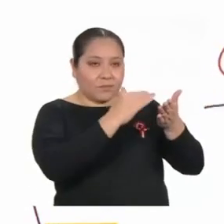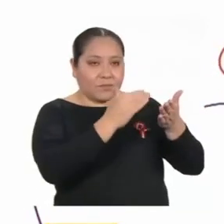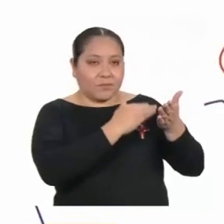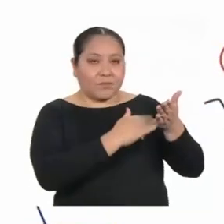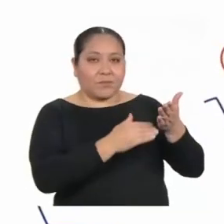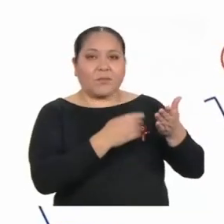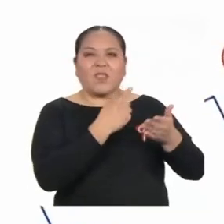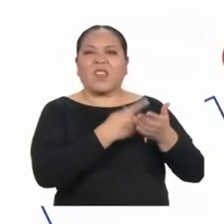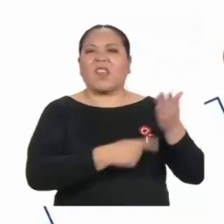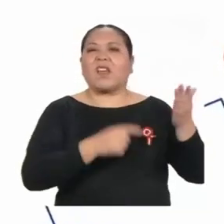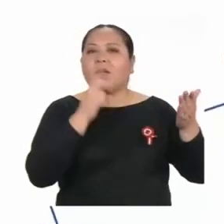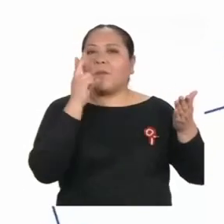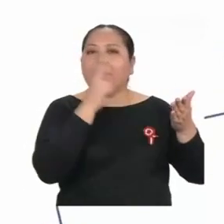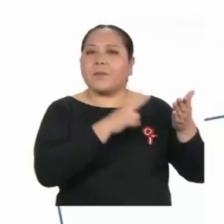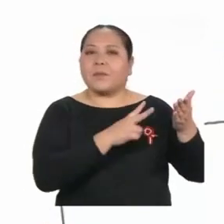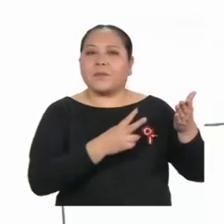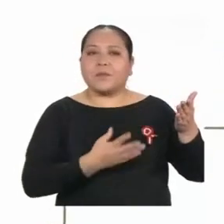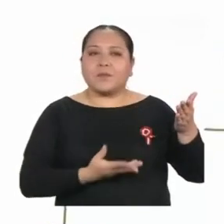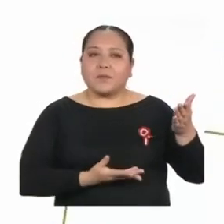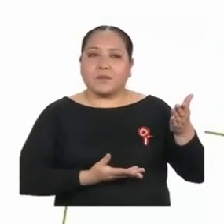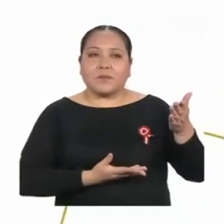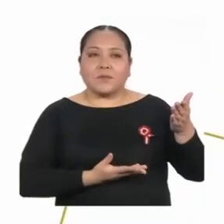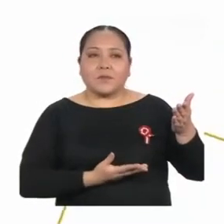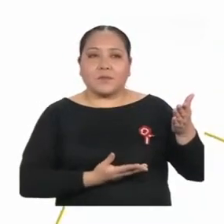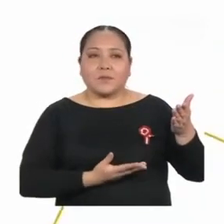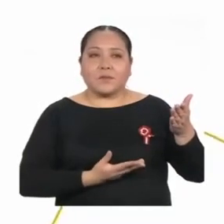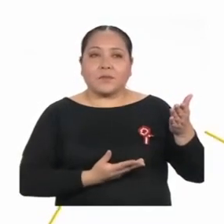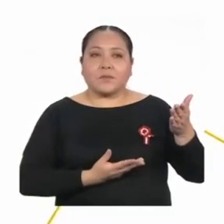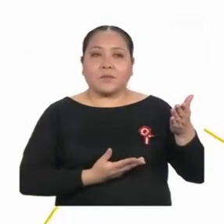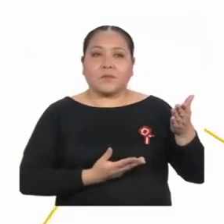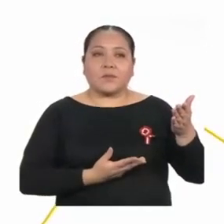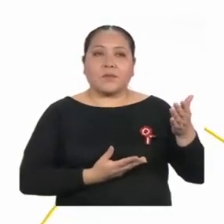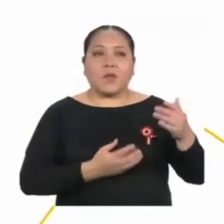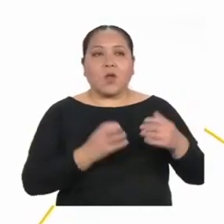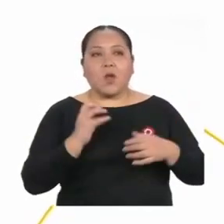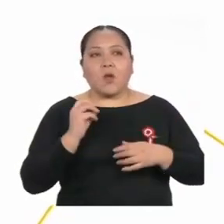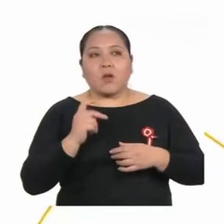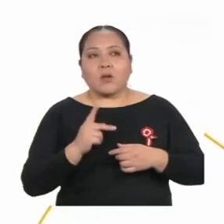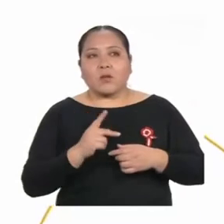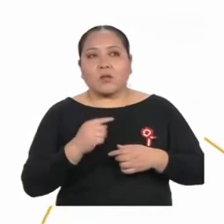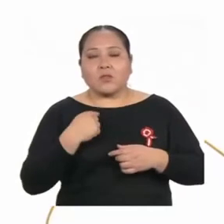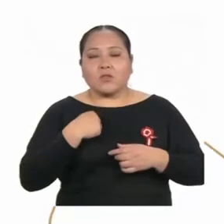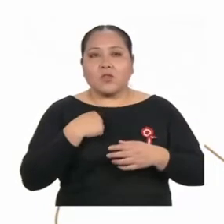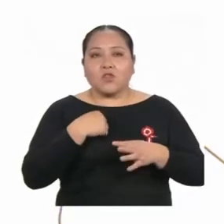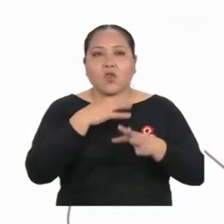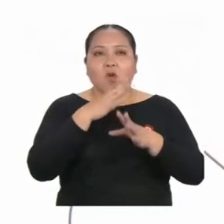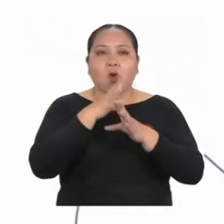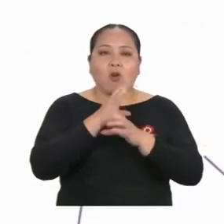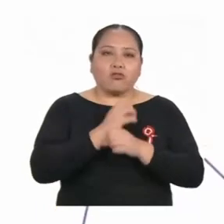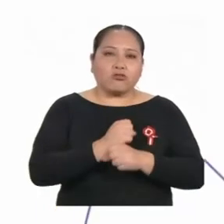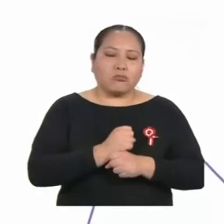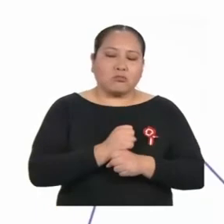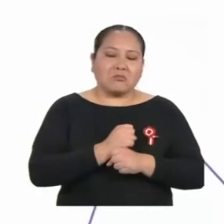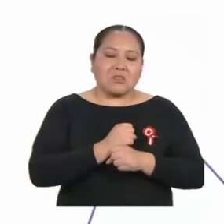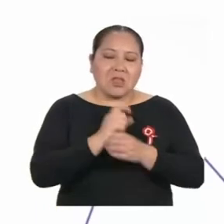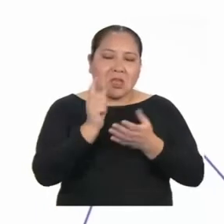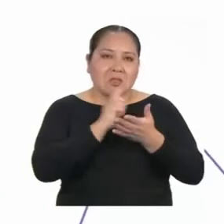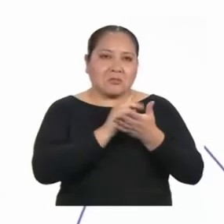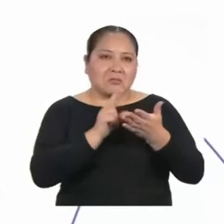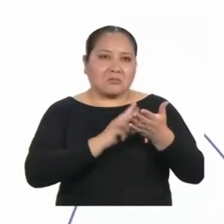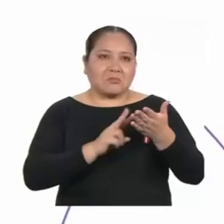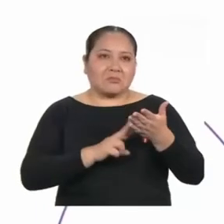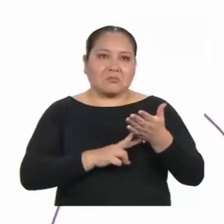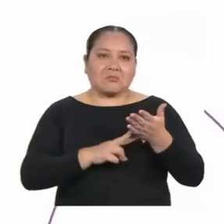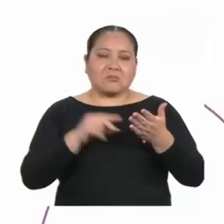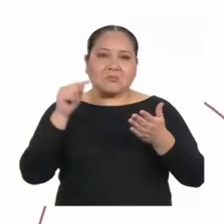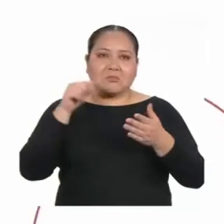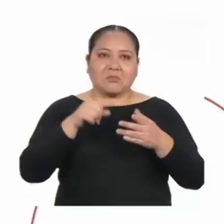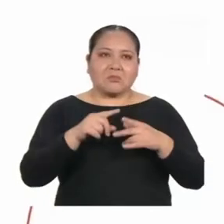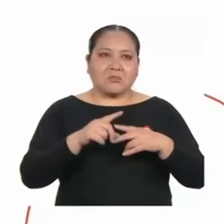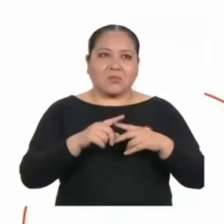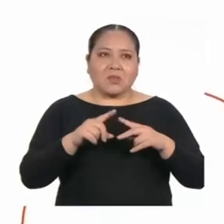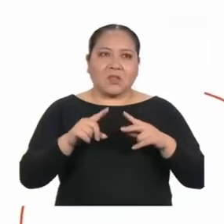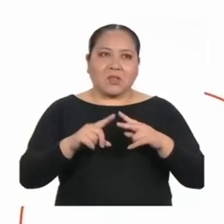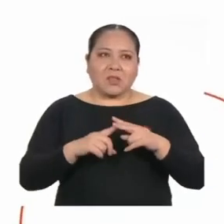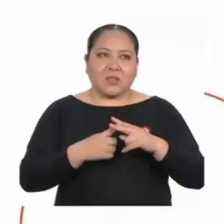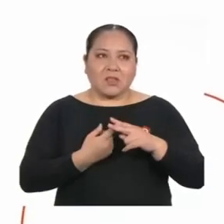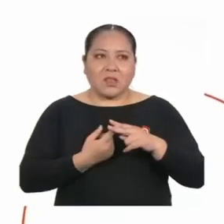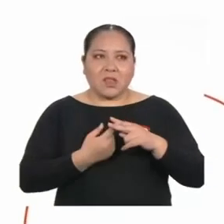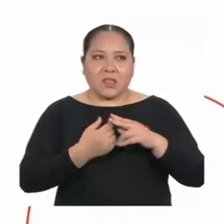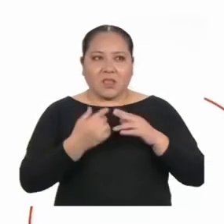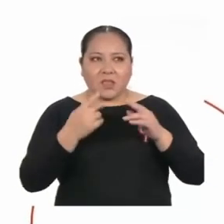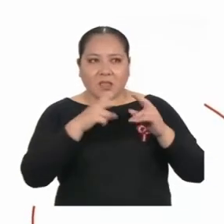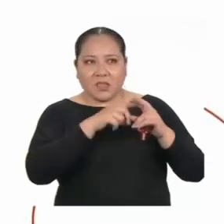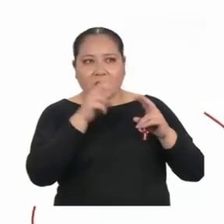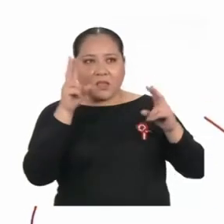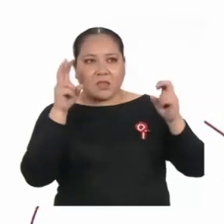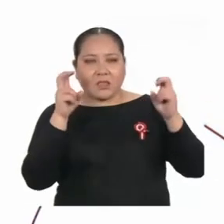¿Qué podemos notar? Bueno, estoy acostumbrada a leer textos que suelen tener una introducción del tema